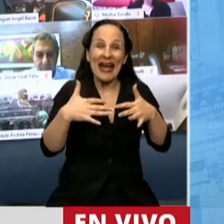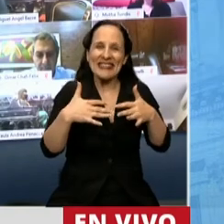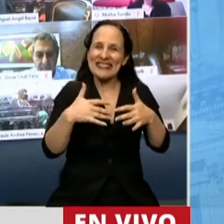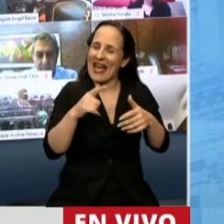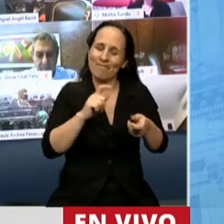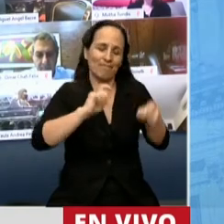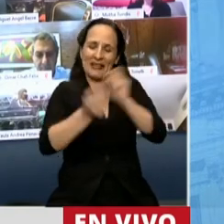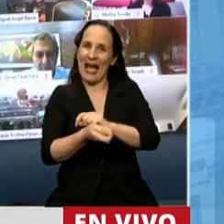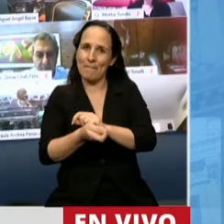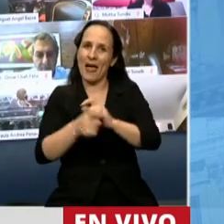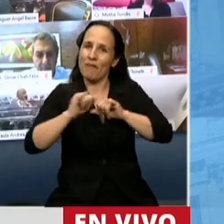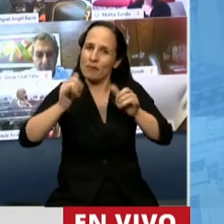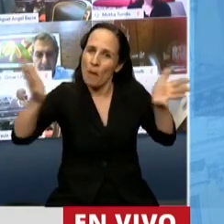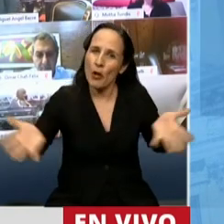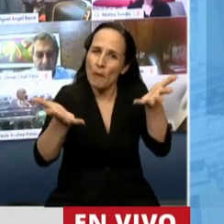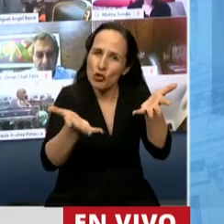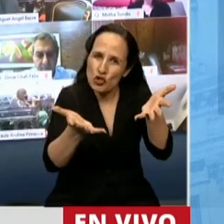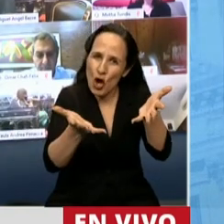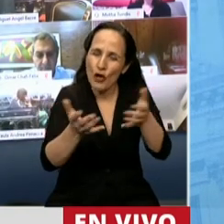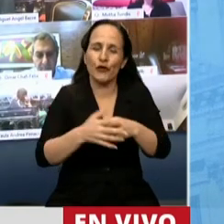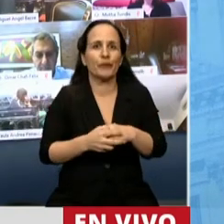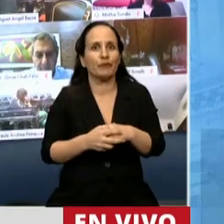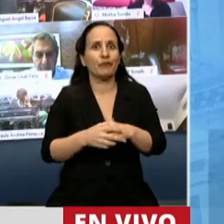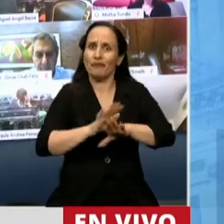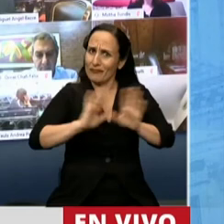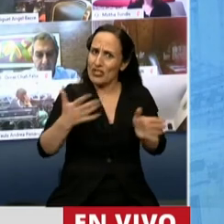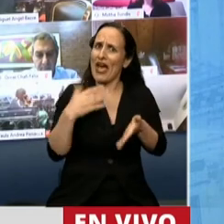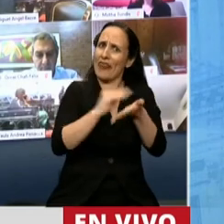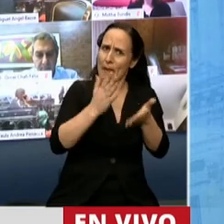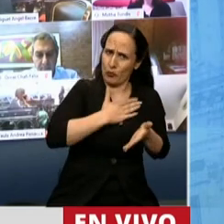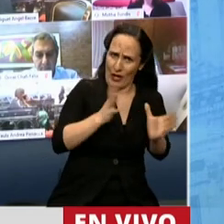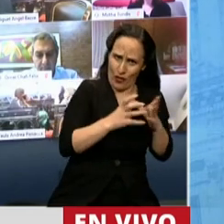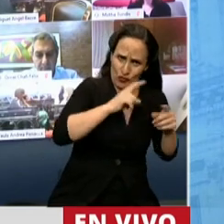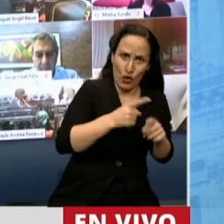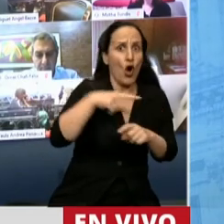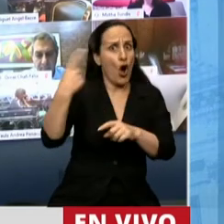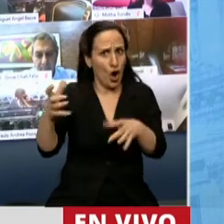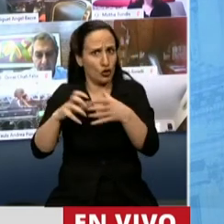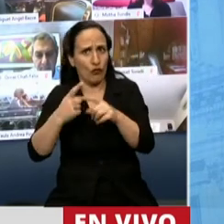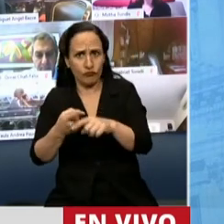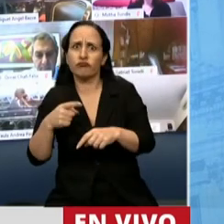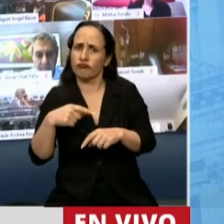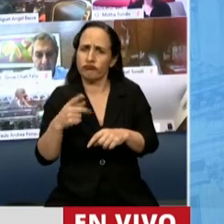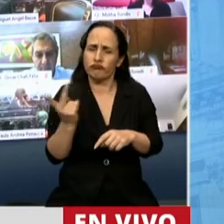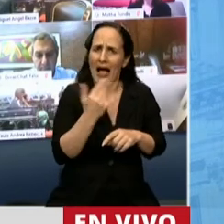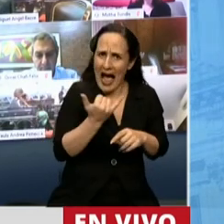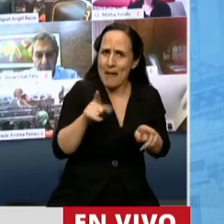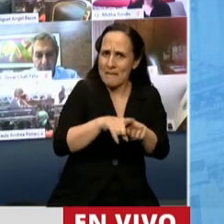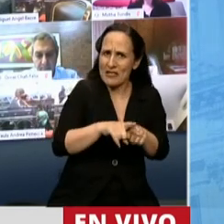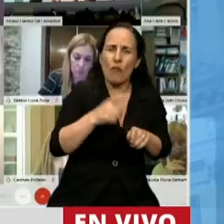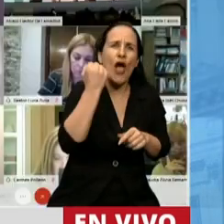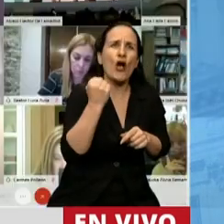promoción. Hemos presentado, como lo han hecho diputados de otros bloques, un proyecto de promoción de las economías